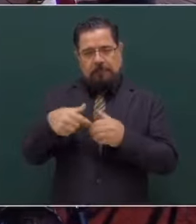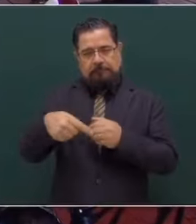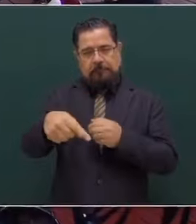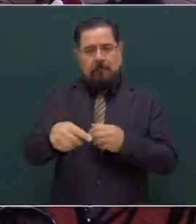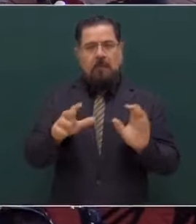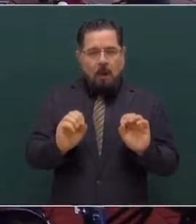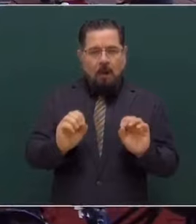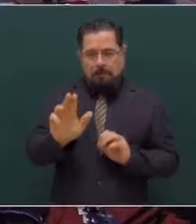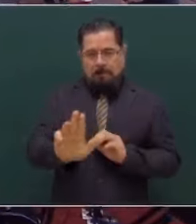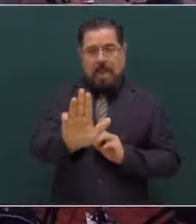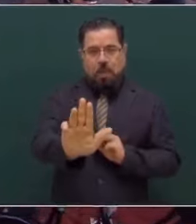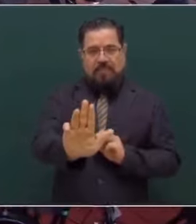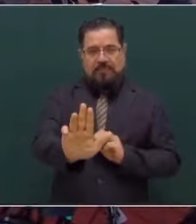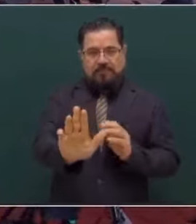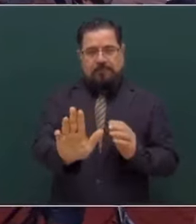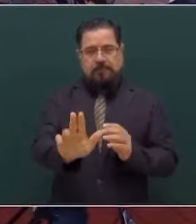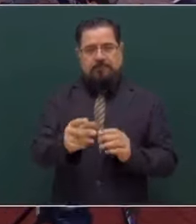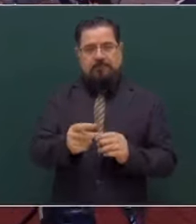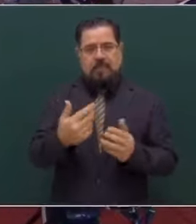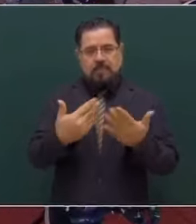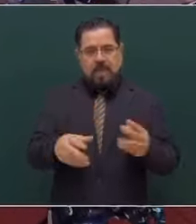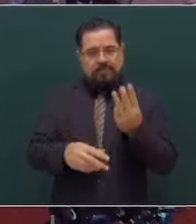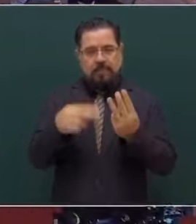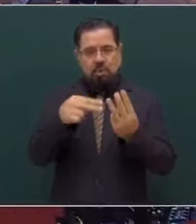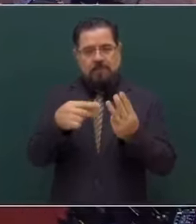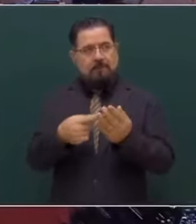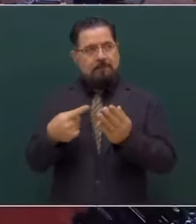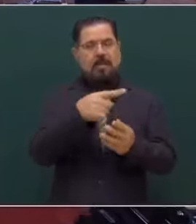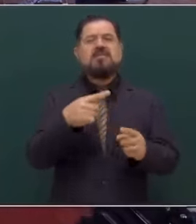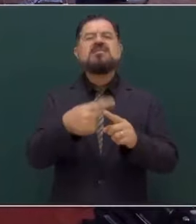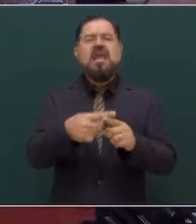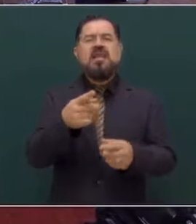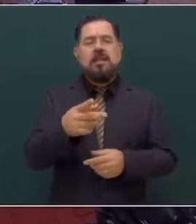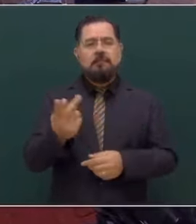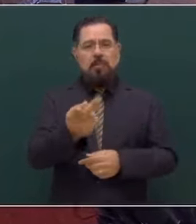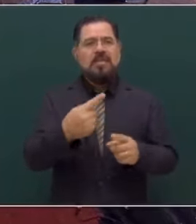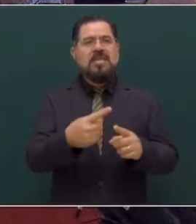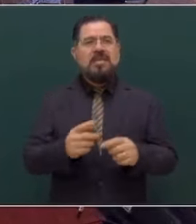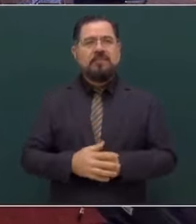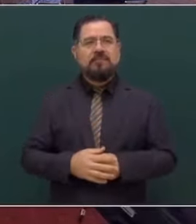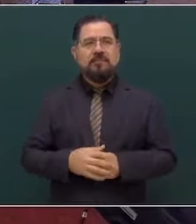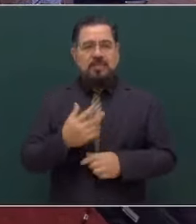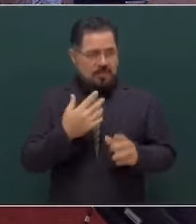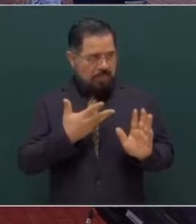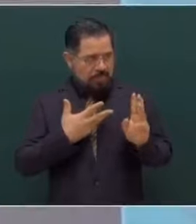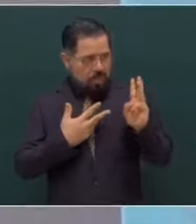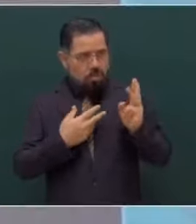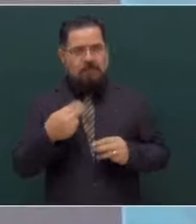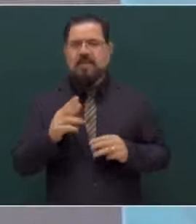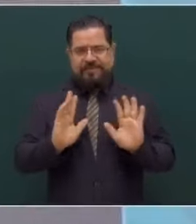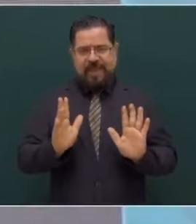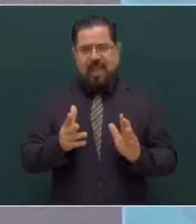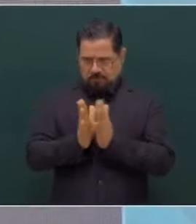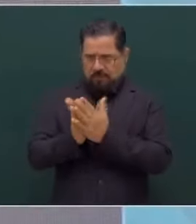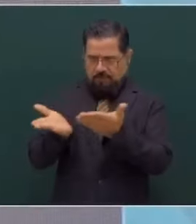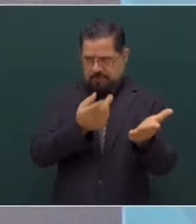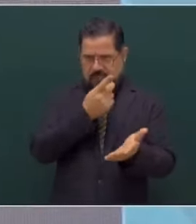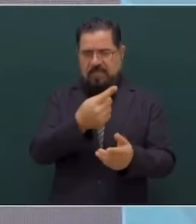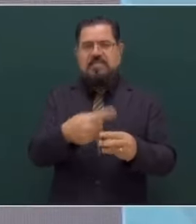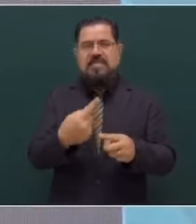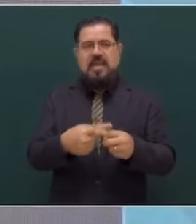el miércoles se va a enviar. ¿Ya hablaste con todas? ¿Ya tienes la perna? ¿Ya la van a conocer ahorita?